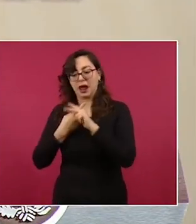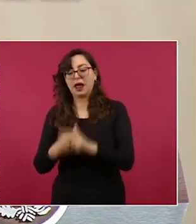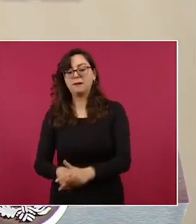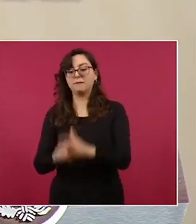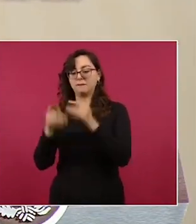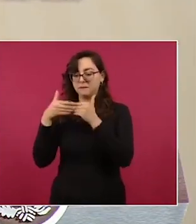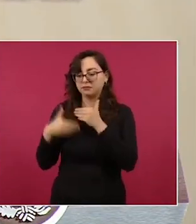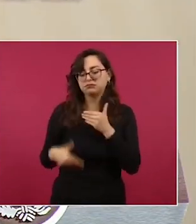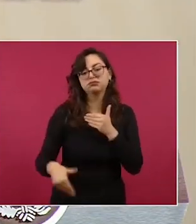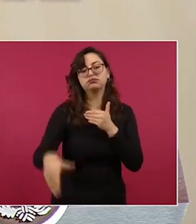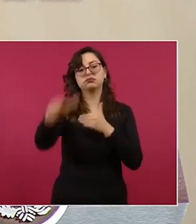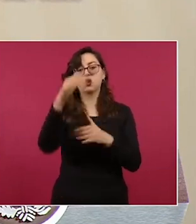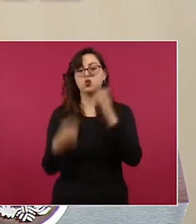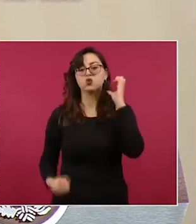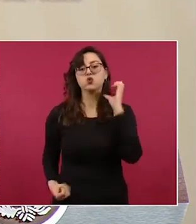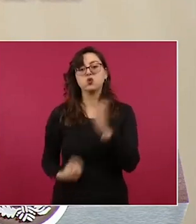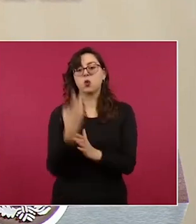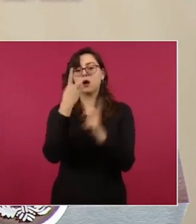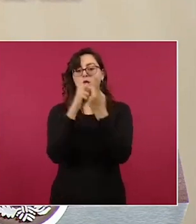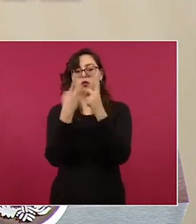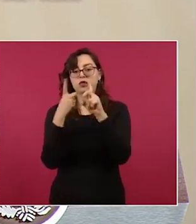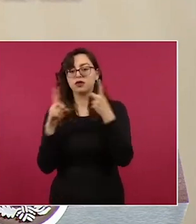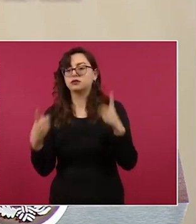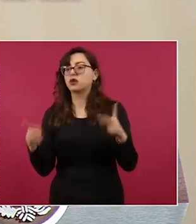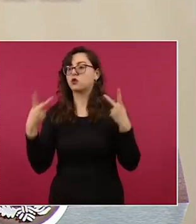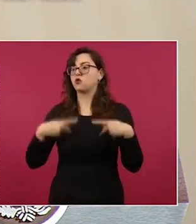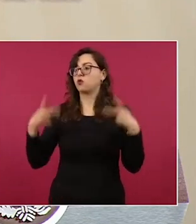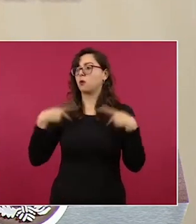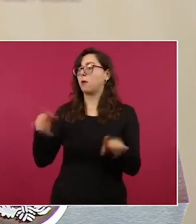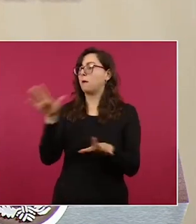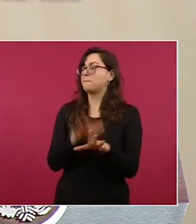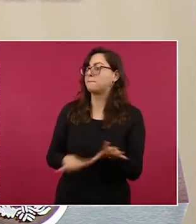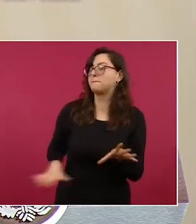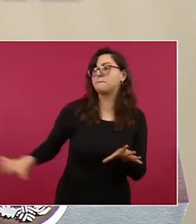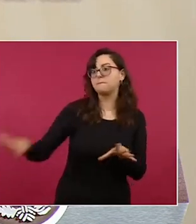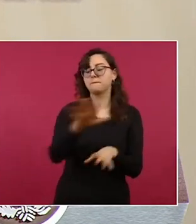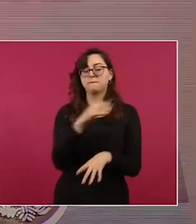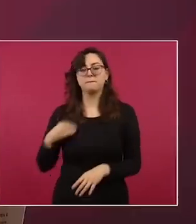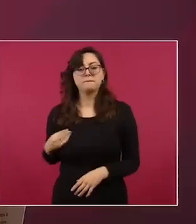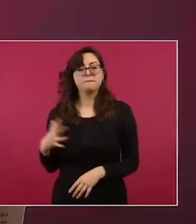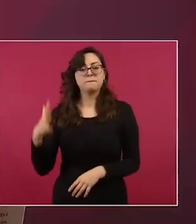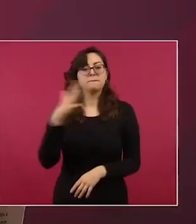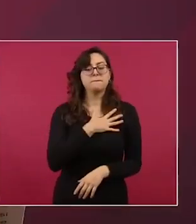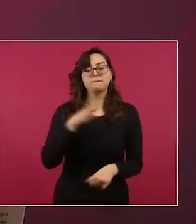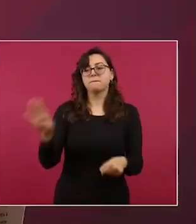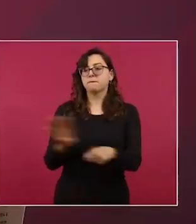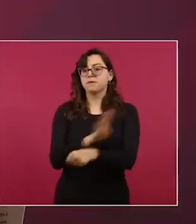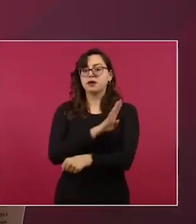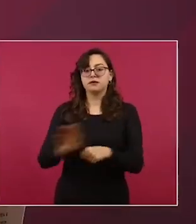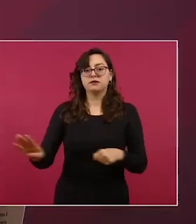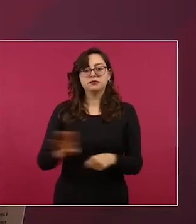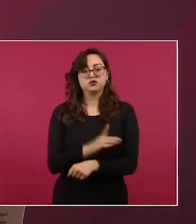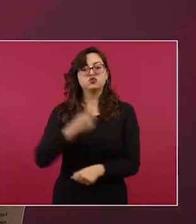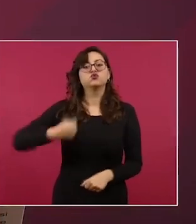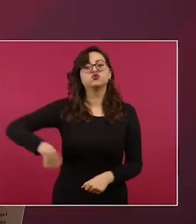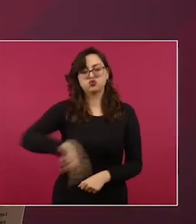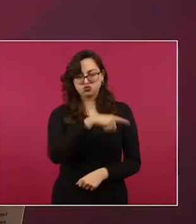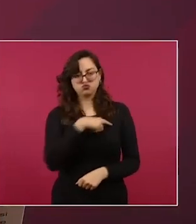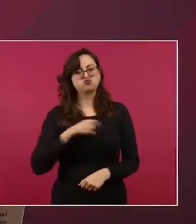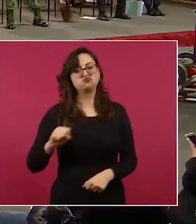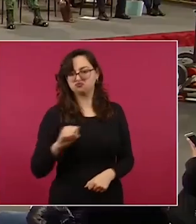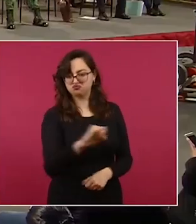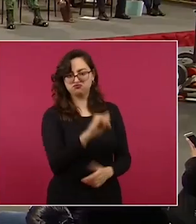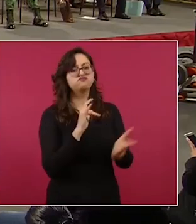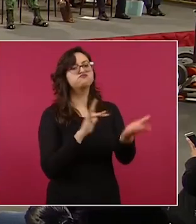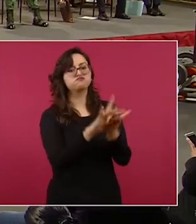un hito para el desarrollo, un hito para el bienestar social y por eso estamos trabajando en el gobierno del estado para apoyar, para articular